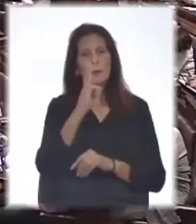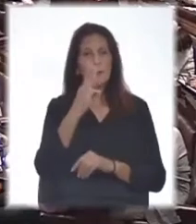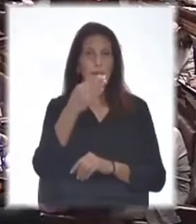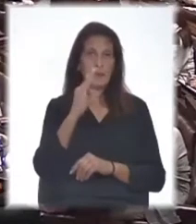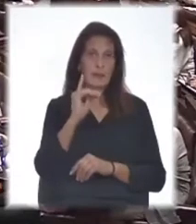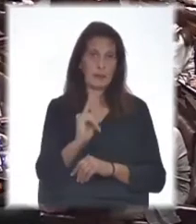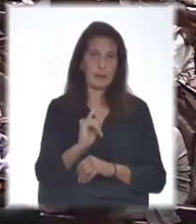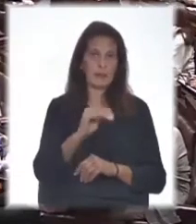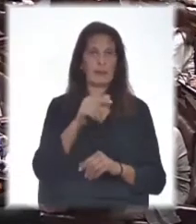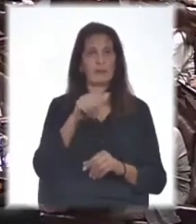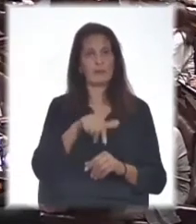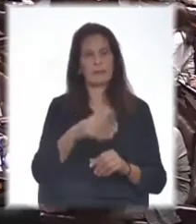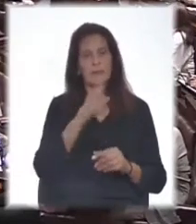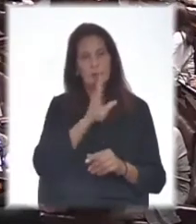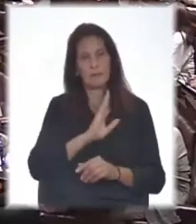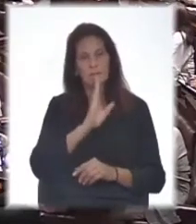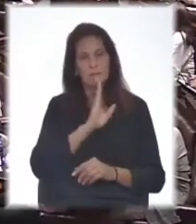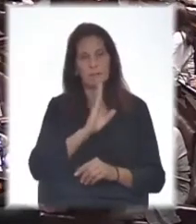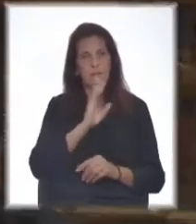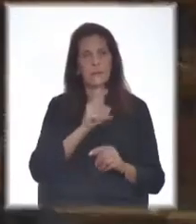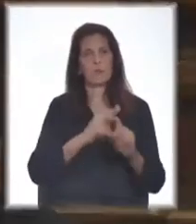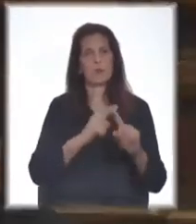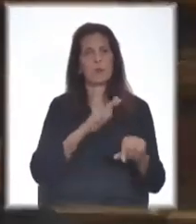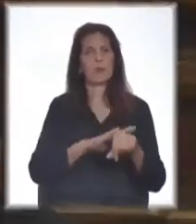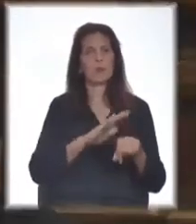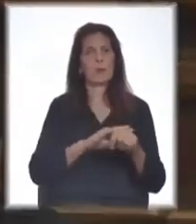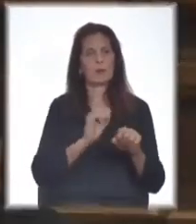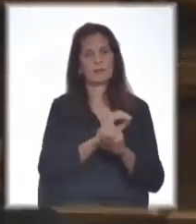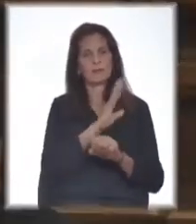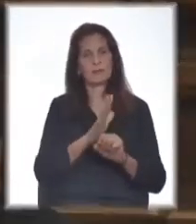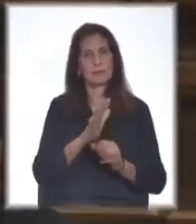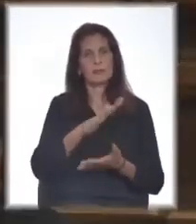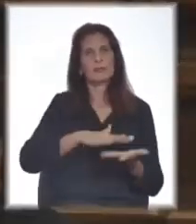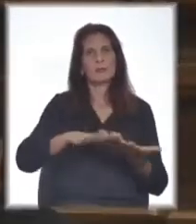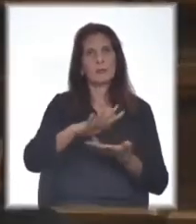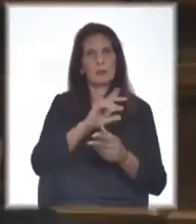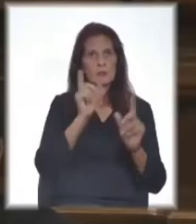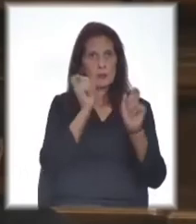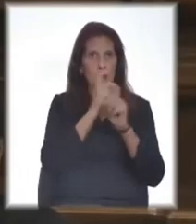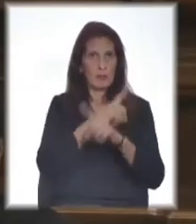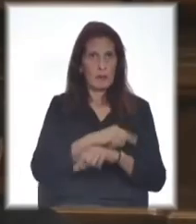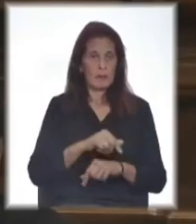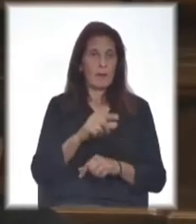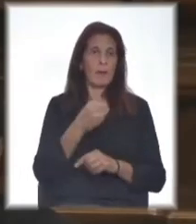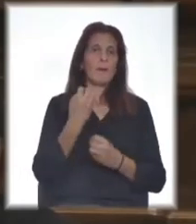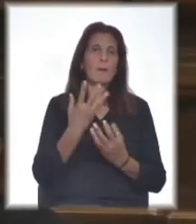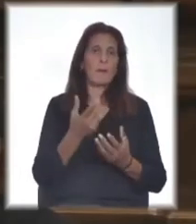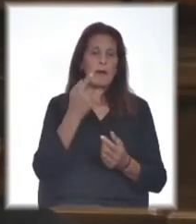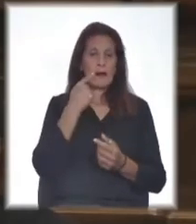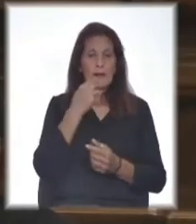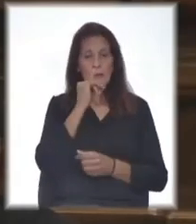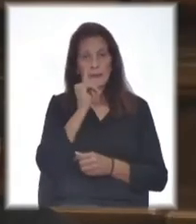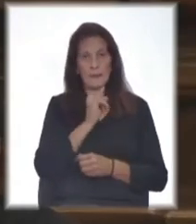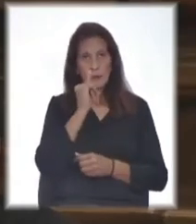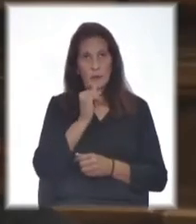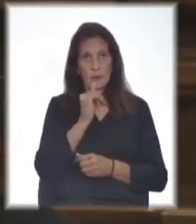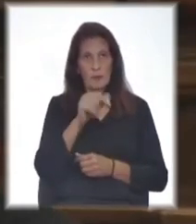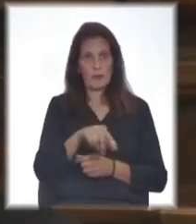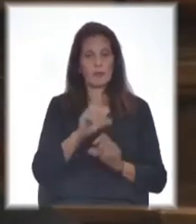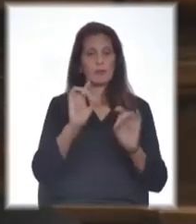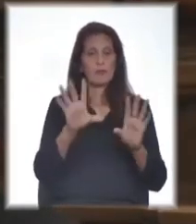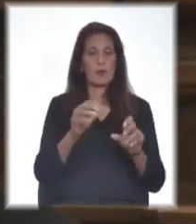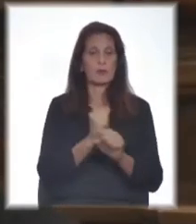9, está soportando por causa de la pandemia una muy delicada situación. Para dar un breve panorama de la situación, solo en